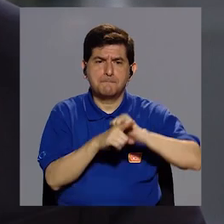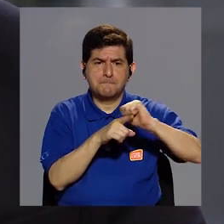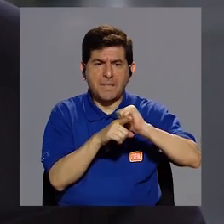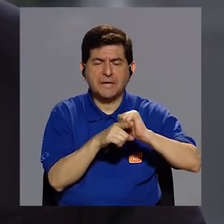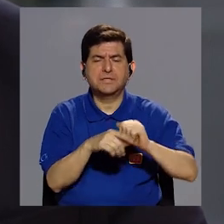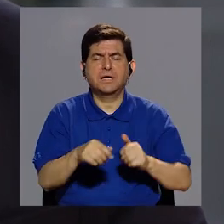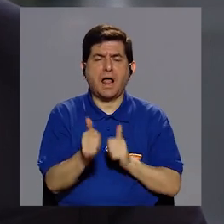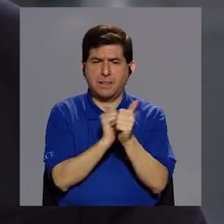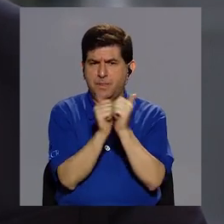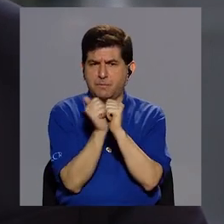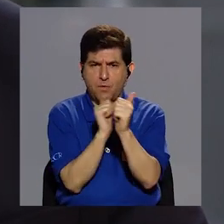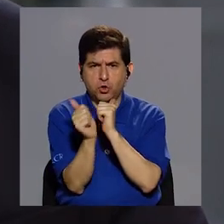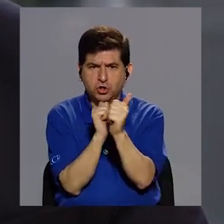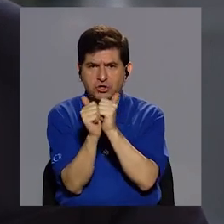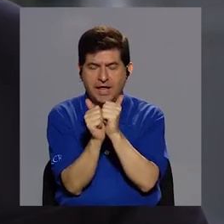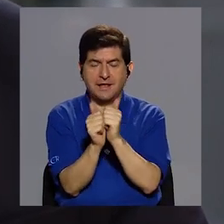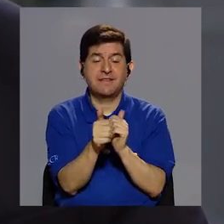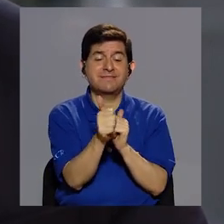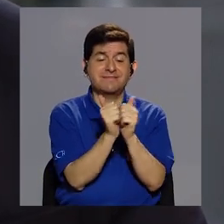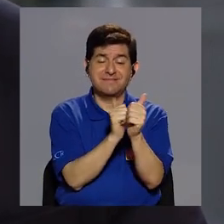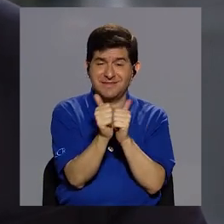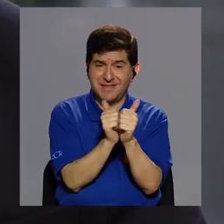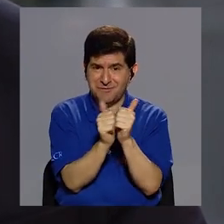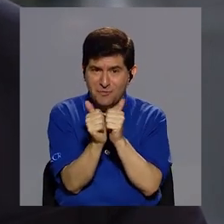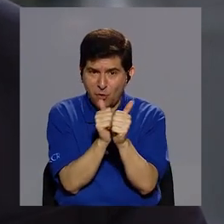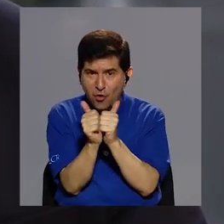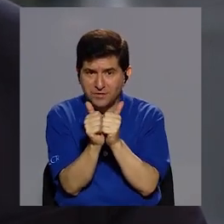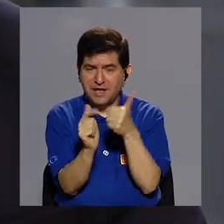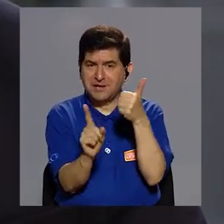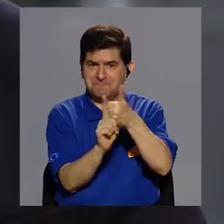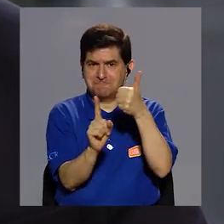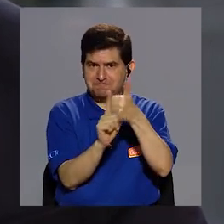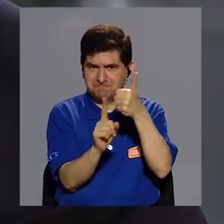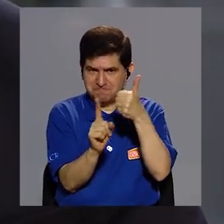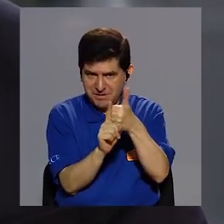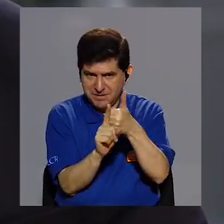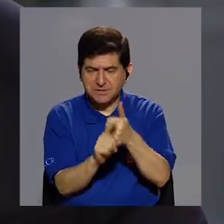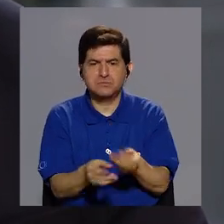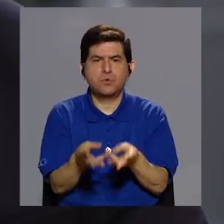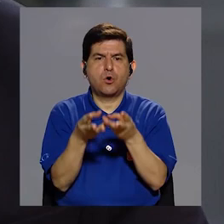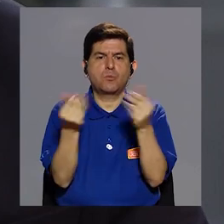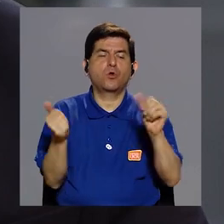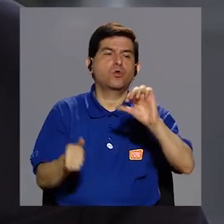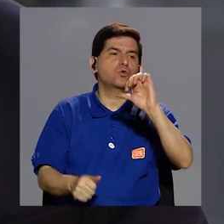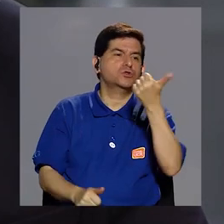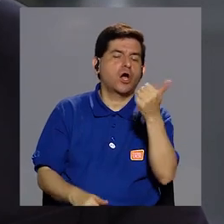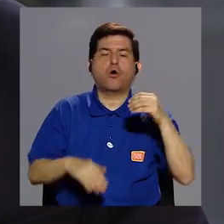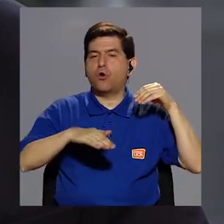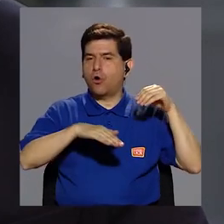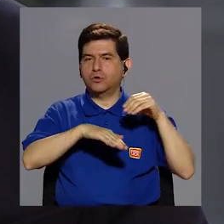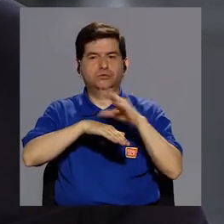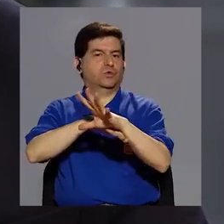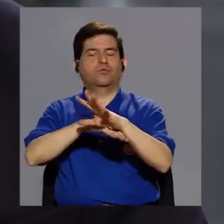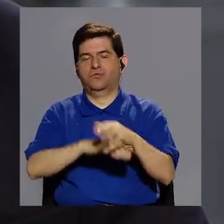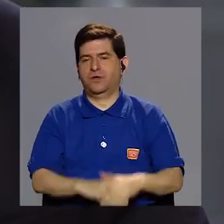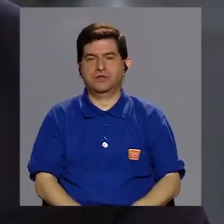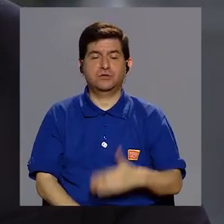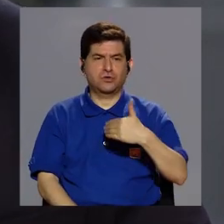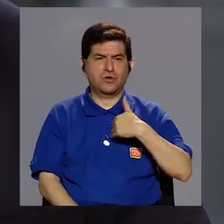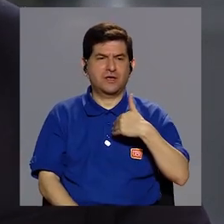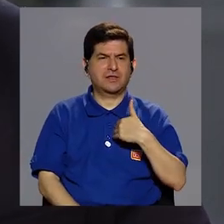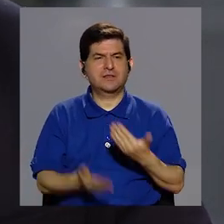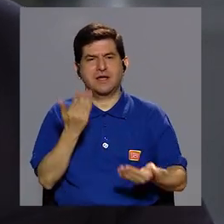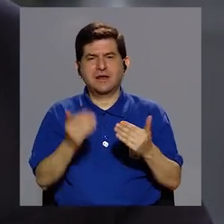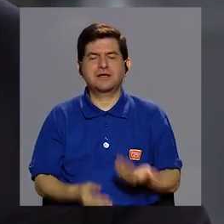la práctica de algún deporte, porque también el deporte produce otros efectos que